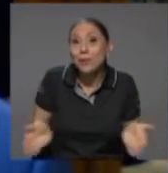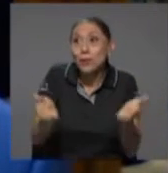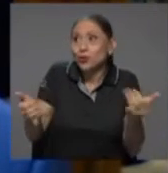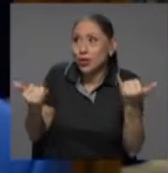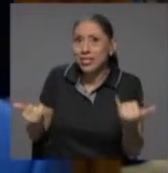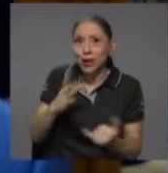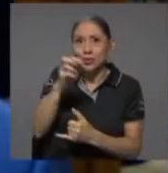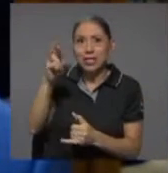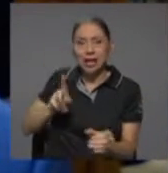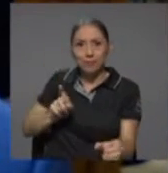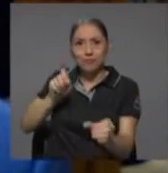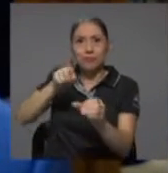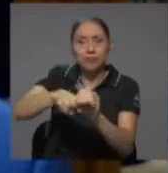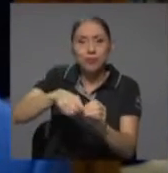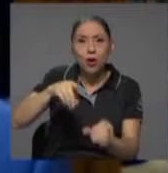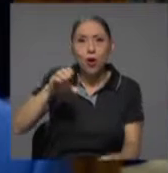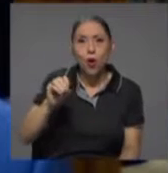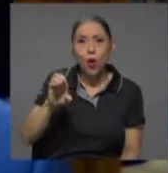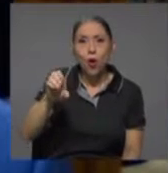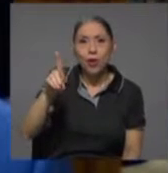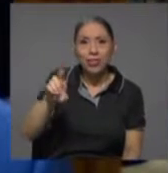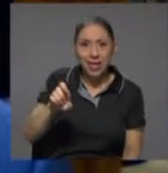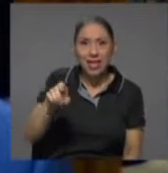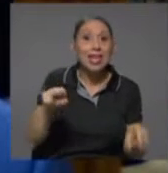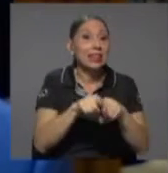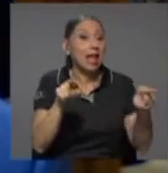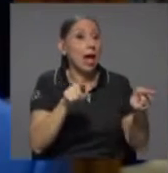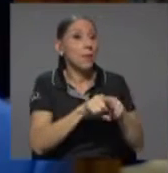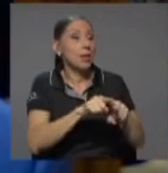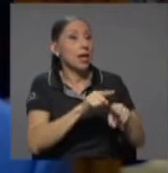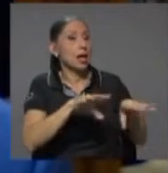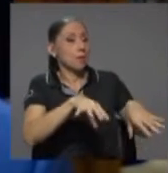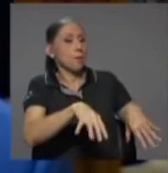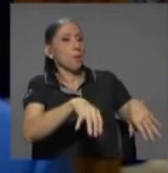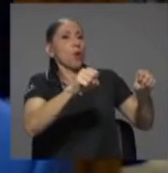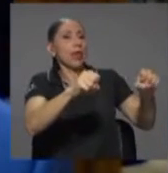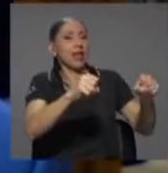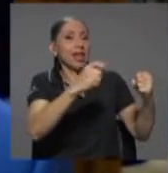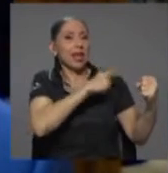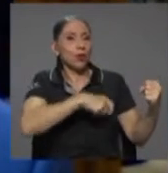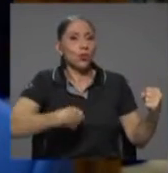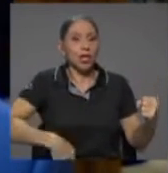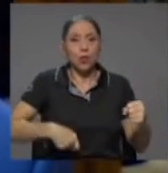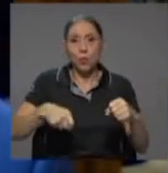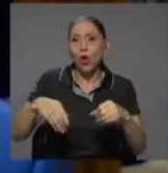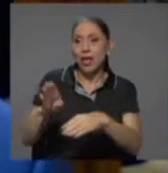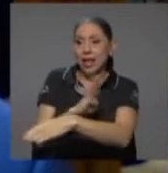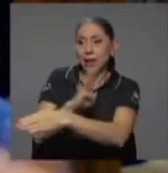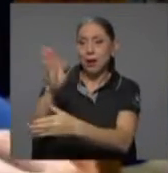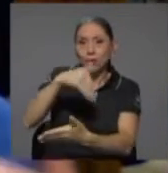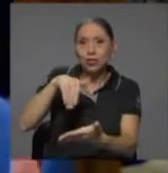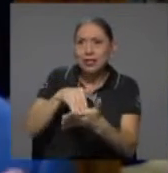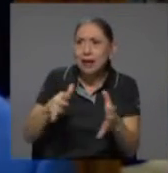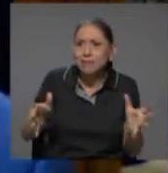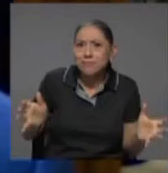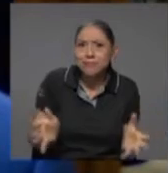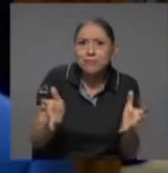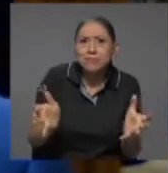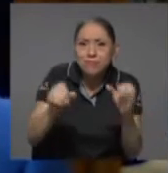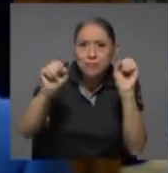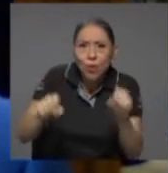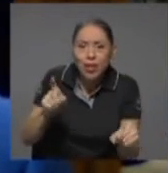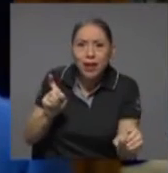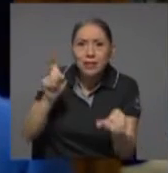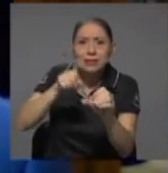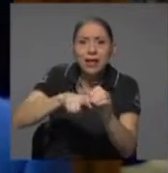compromiso firme del Poder Ejecutivo y del Banco Central de empujar esta agenda para poder acceder a la OCDE, logramos hacer